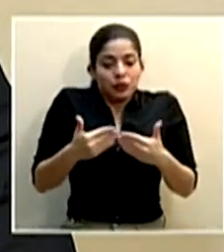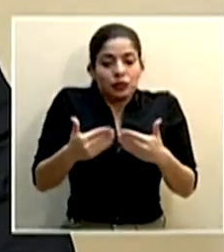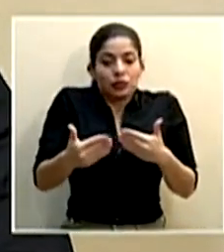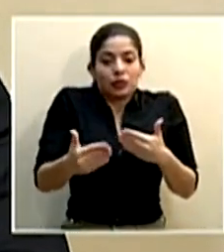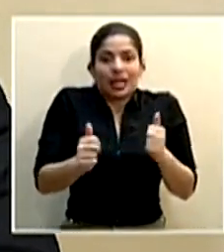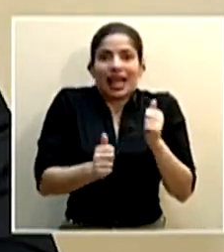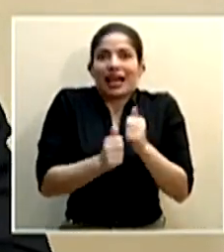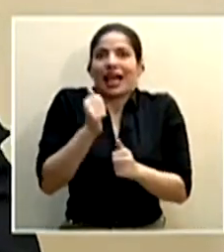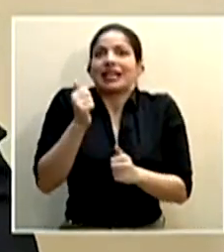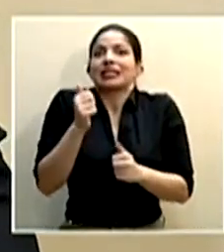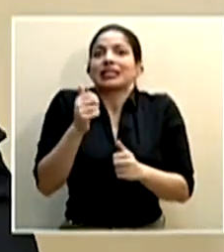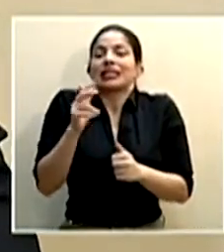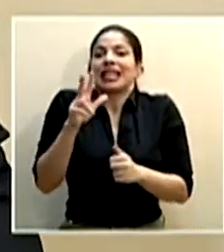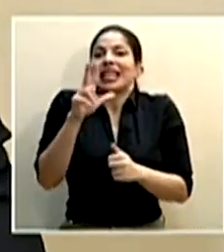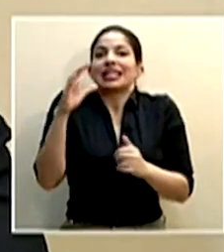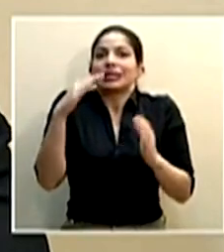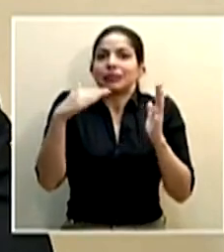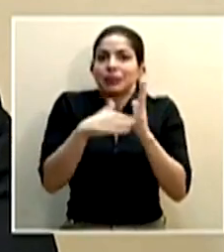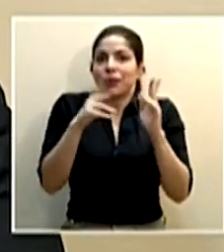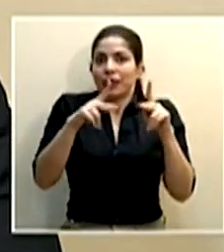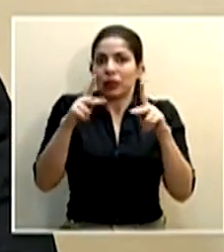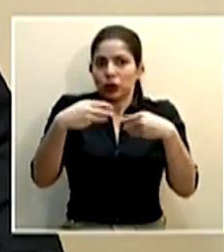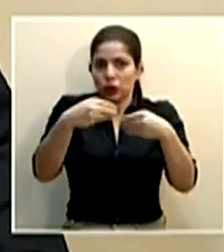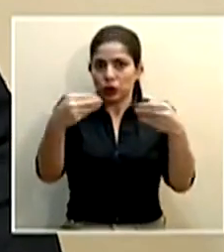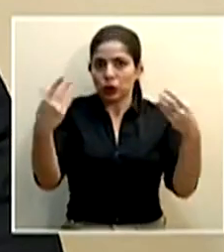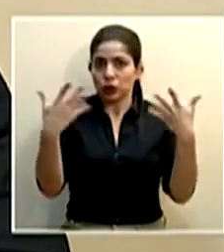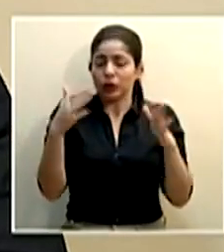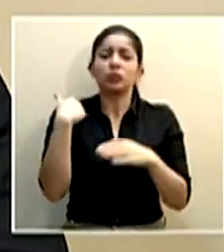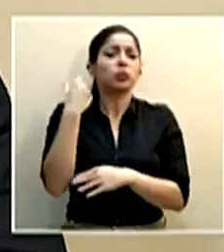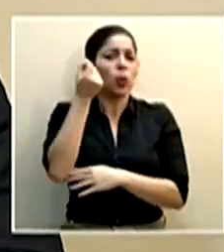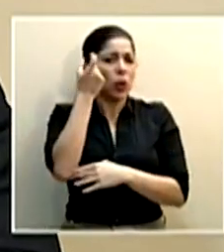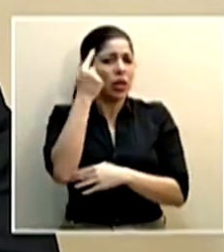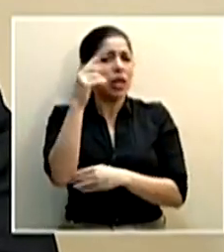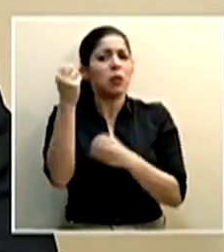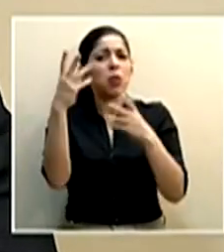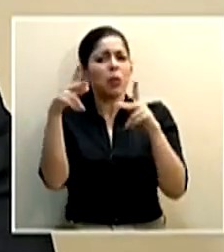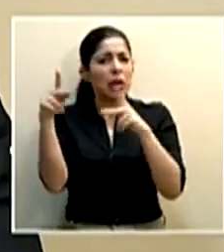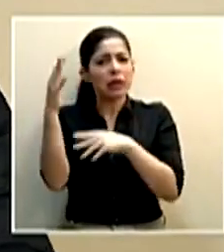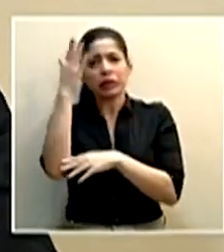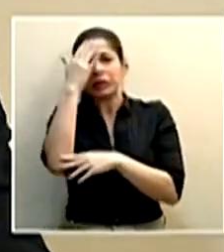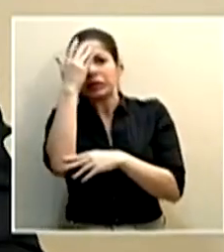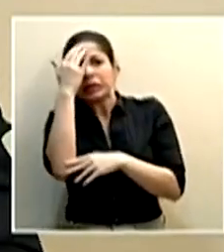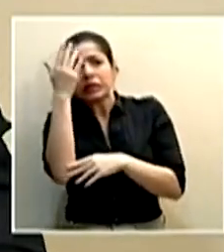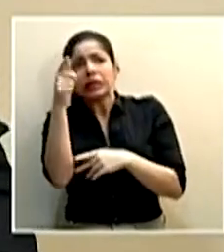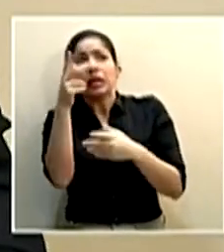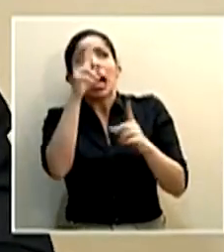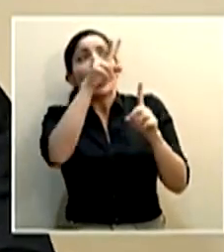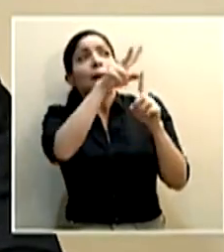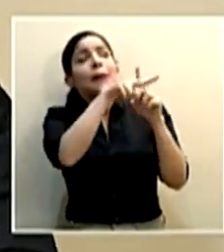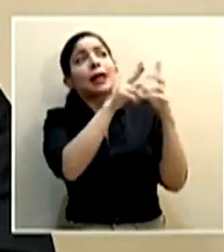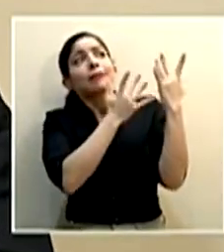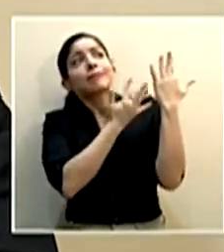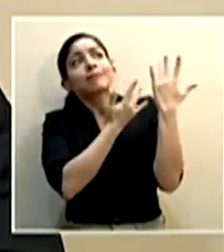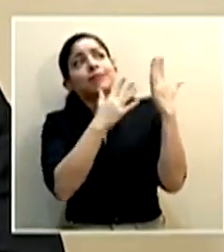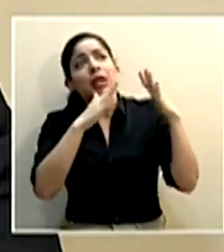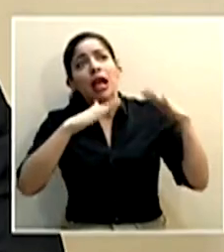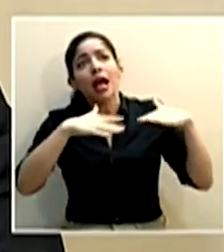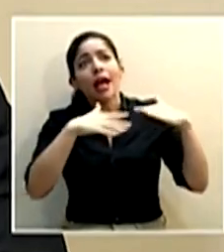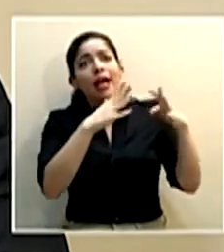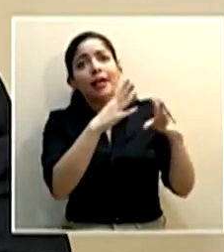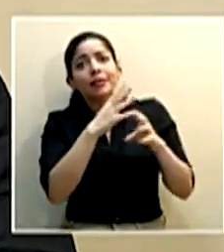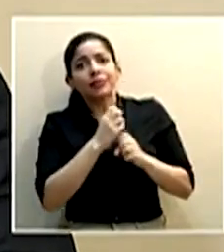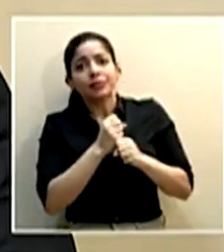superando casi las 300 mil personas que lo reciben. Yo entiendo que haya preocupación de muchas personas que lo hayan aplicado y que no lo hayan